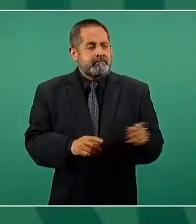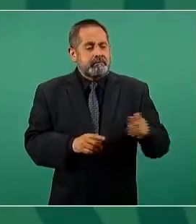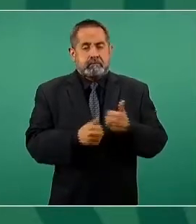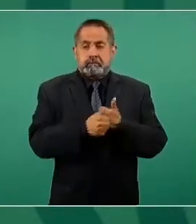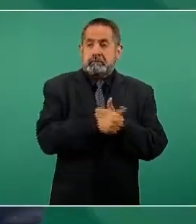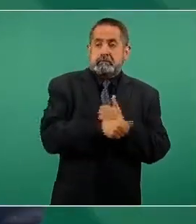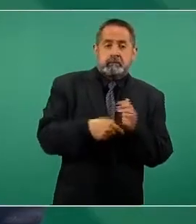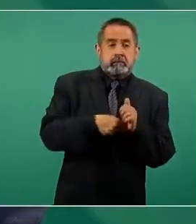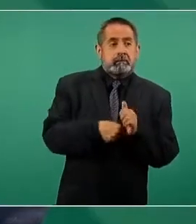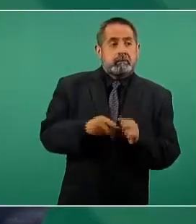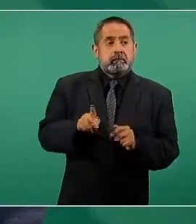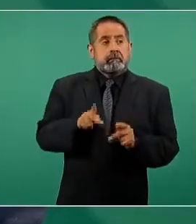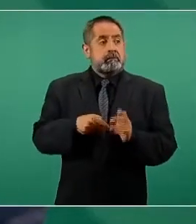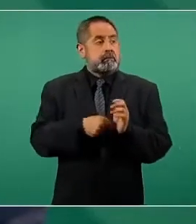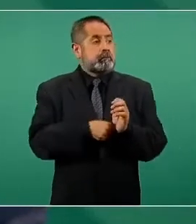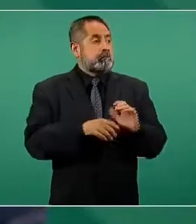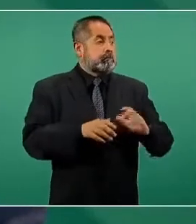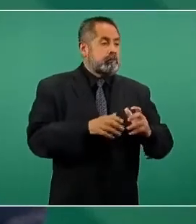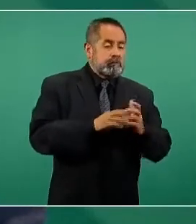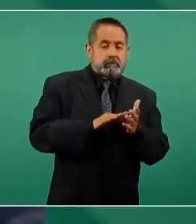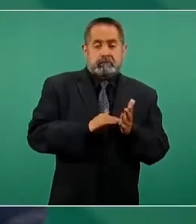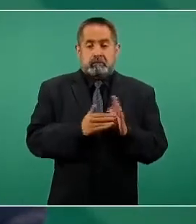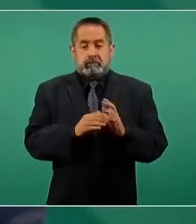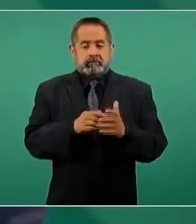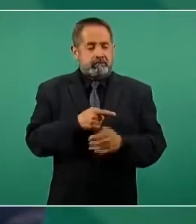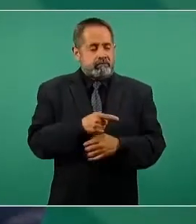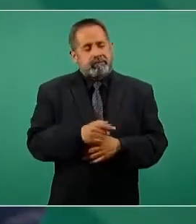encubierta con sigilo,